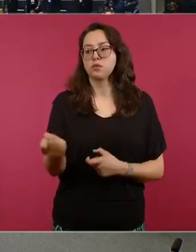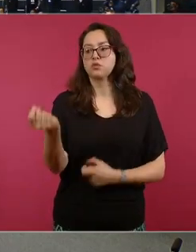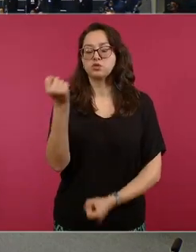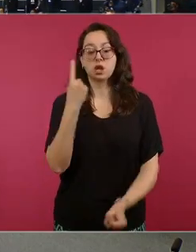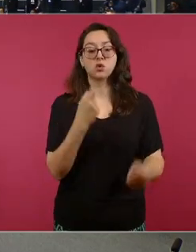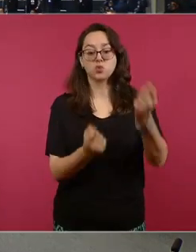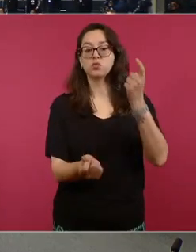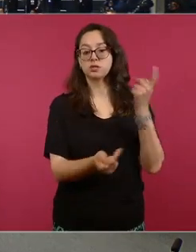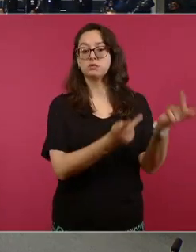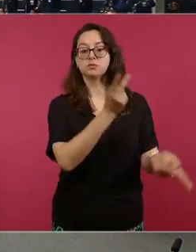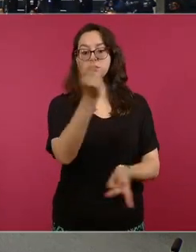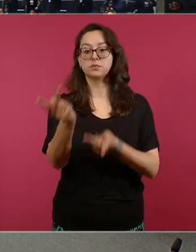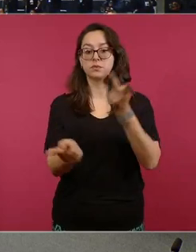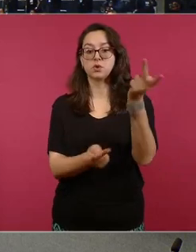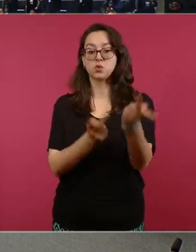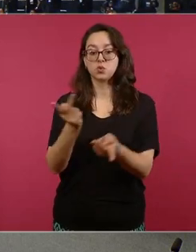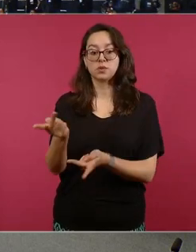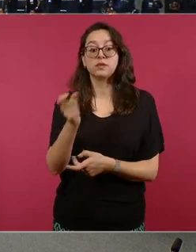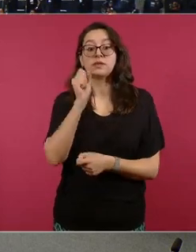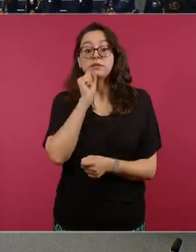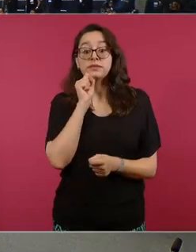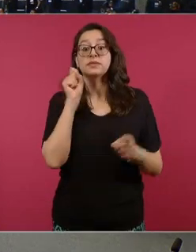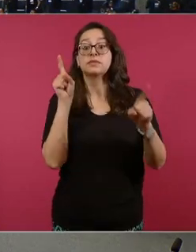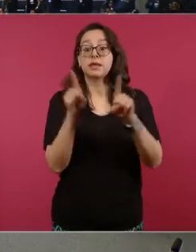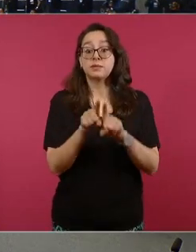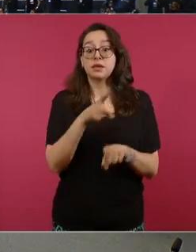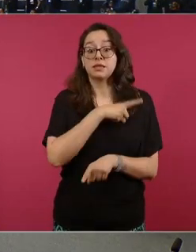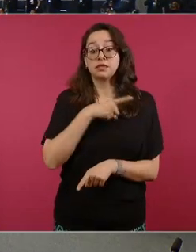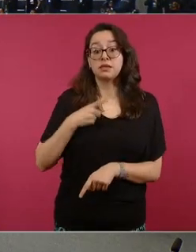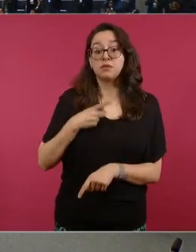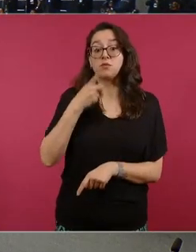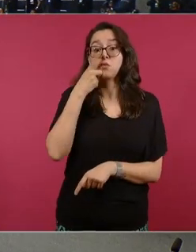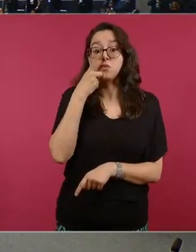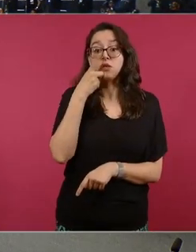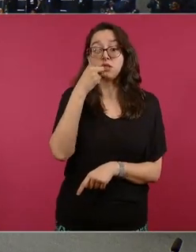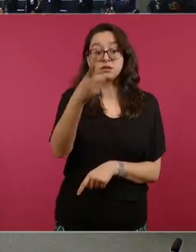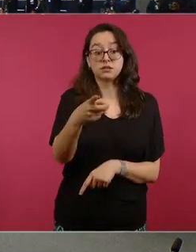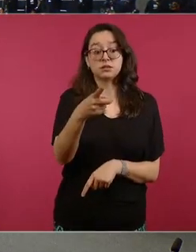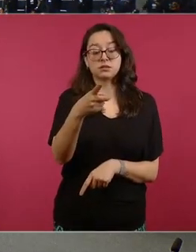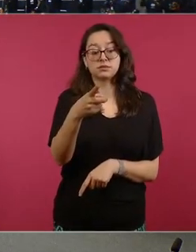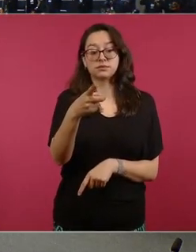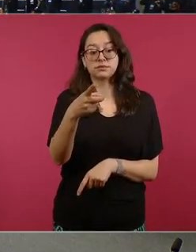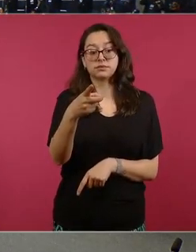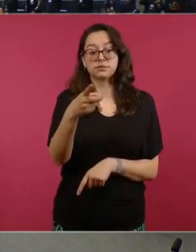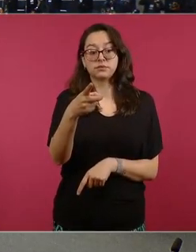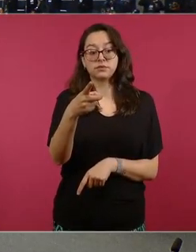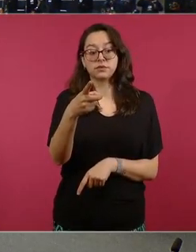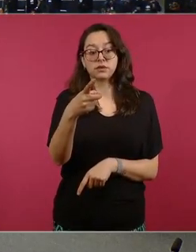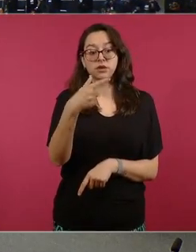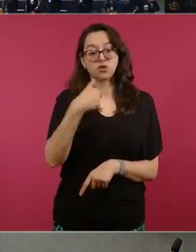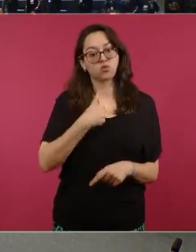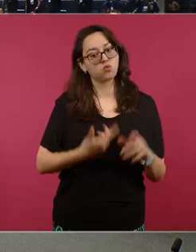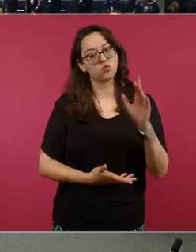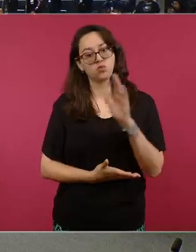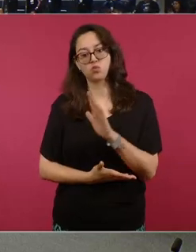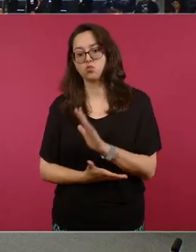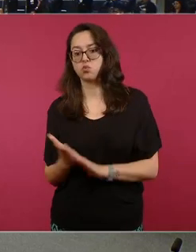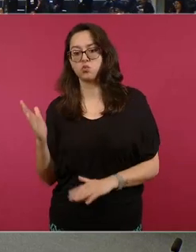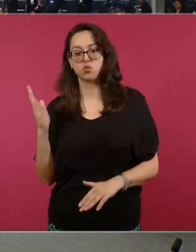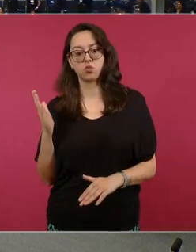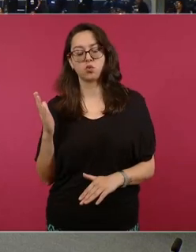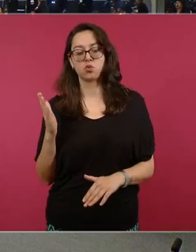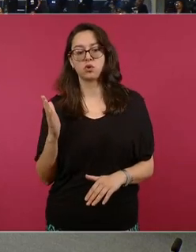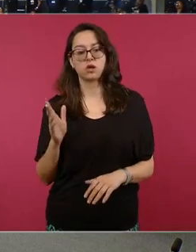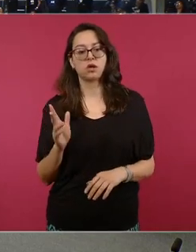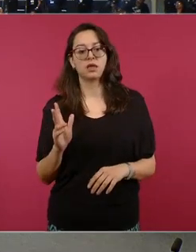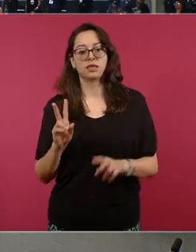porque también tenemos este tenemos el acto para